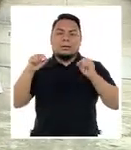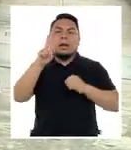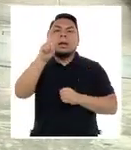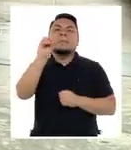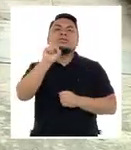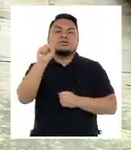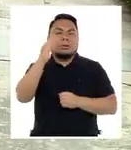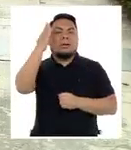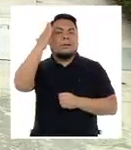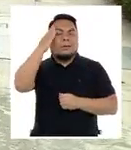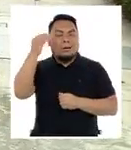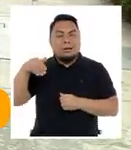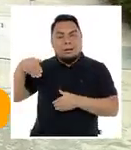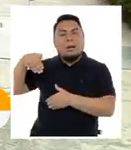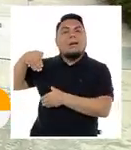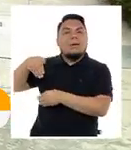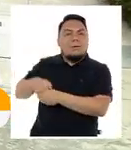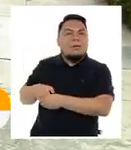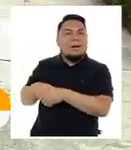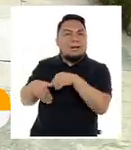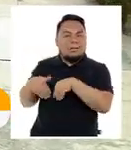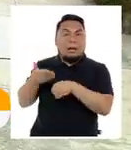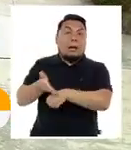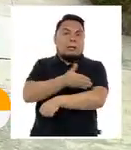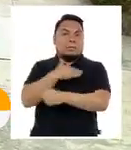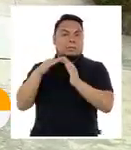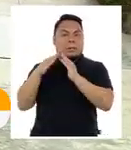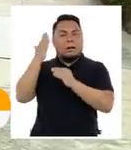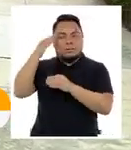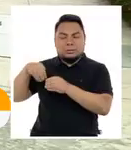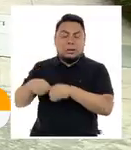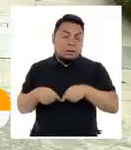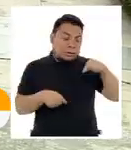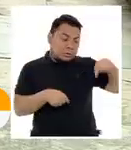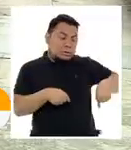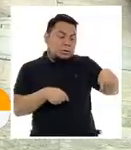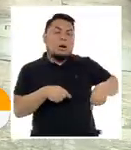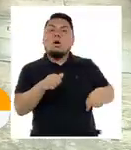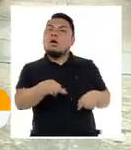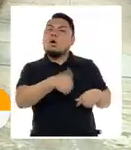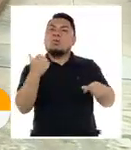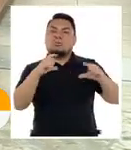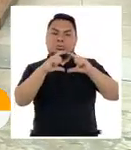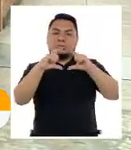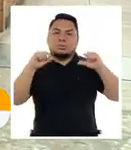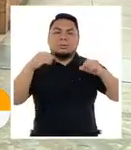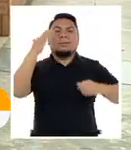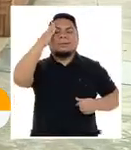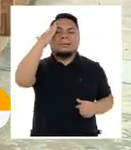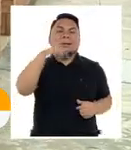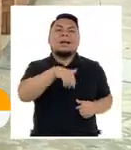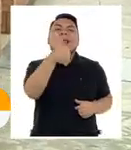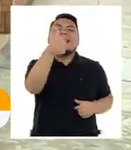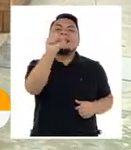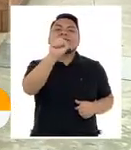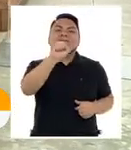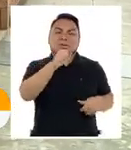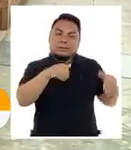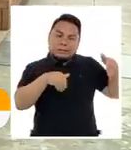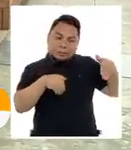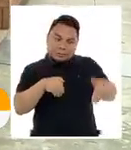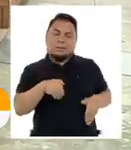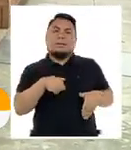billete de 20 soles, ¿no? Lo voy a guardar. Y en este otro, tengo otro billetito, que ya yo sé que es de 10.